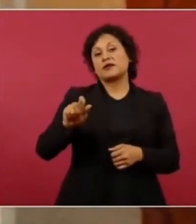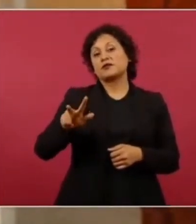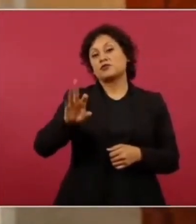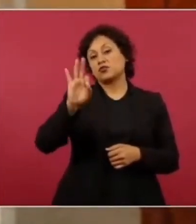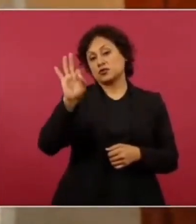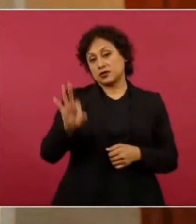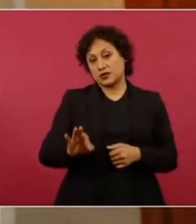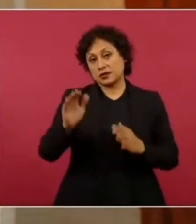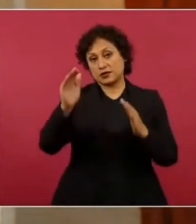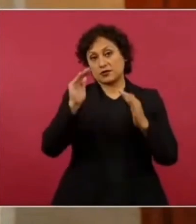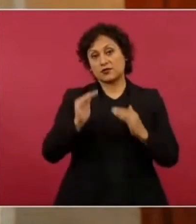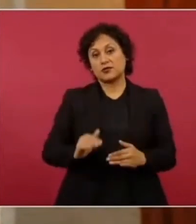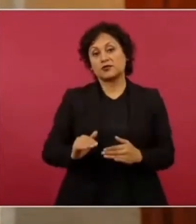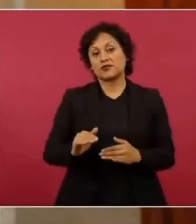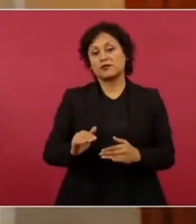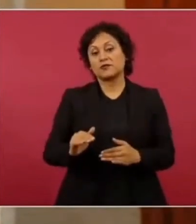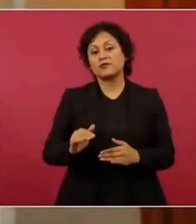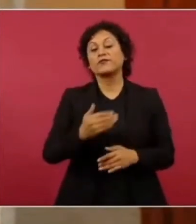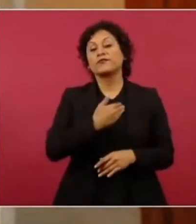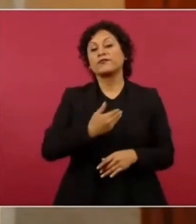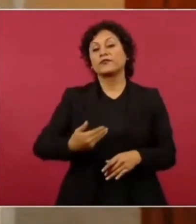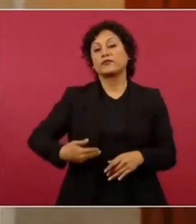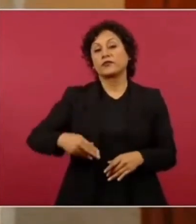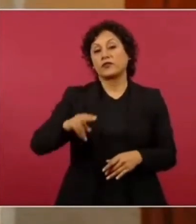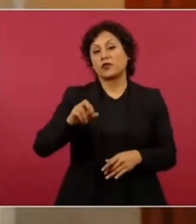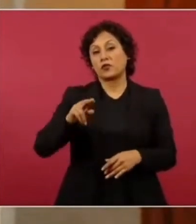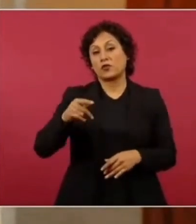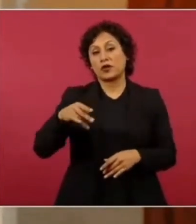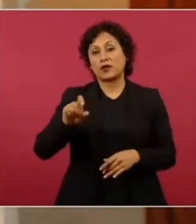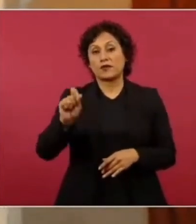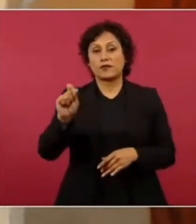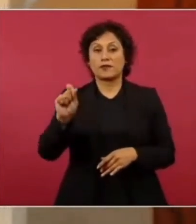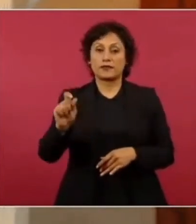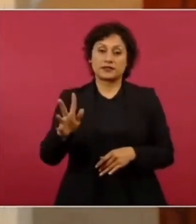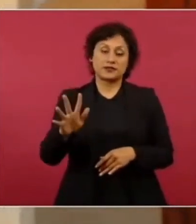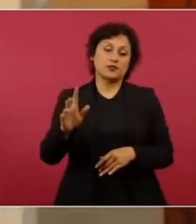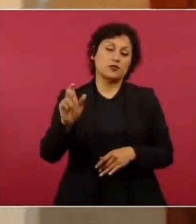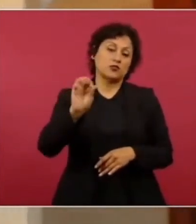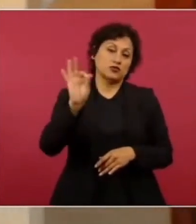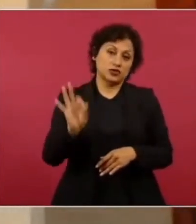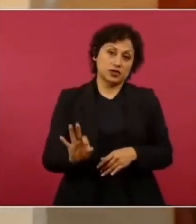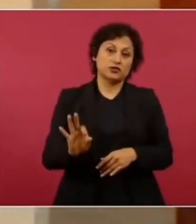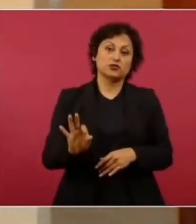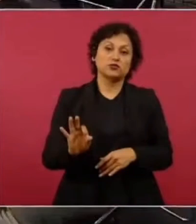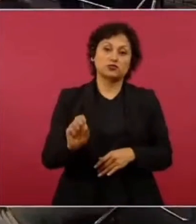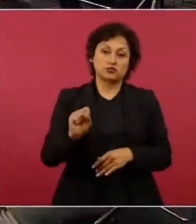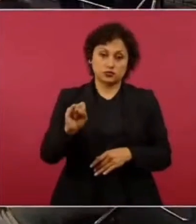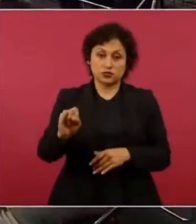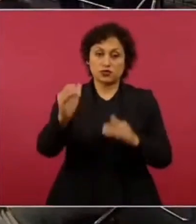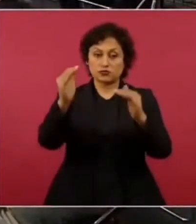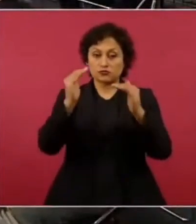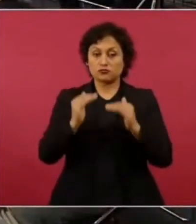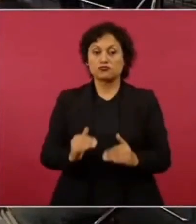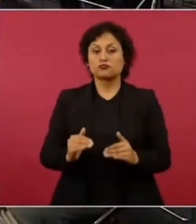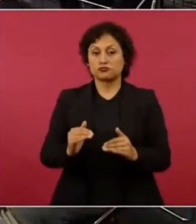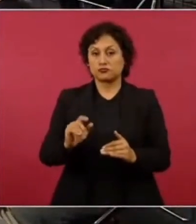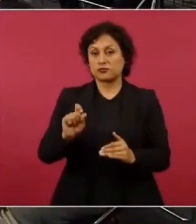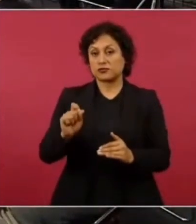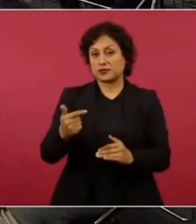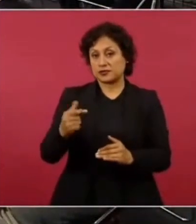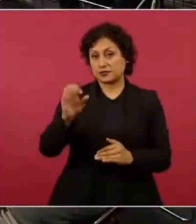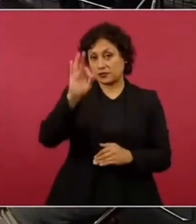Jonas Karl Stor de Noruega el 25% de aprobación y así le sigue Mark Rutte con el 27% de aprobación